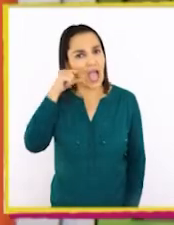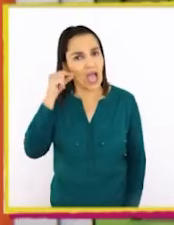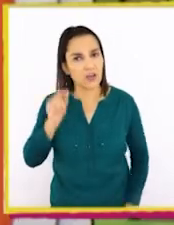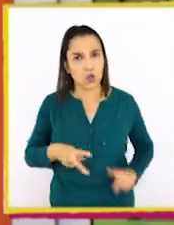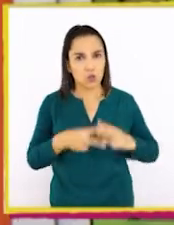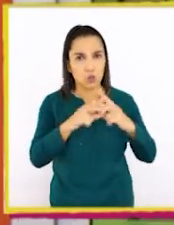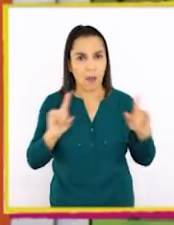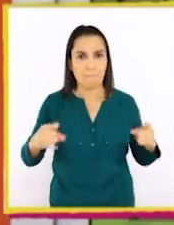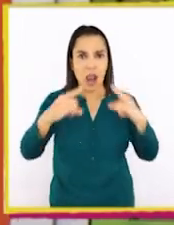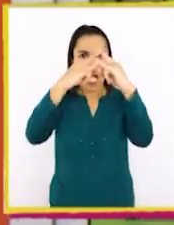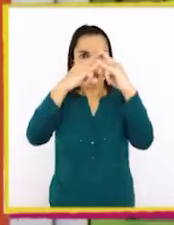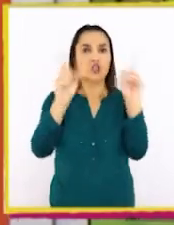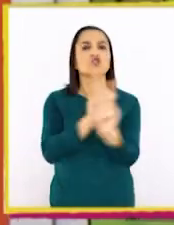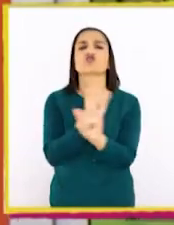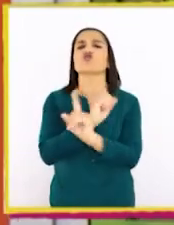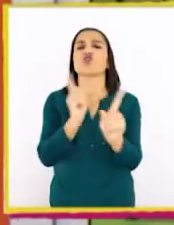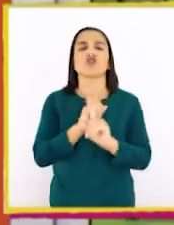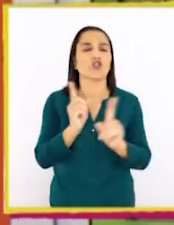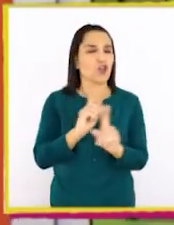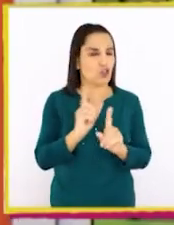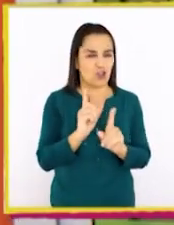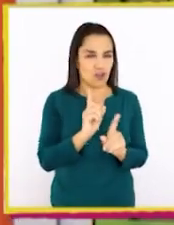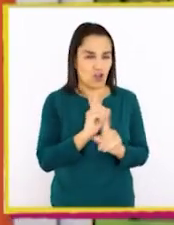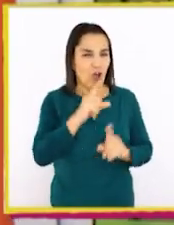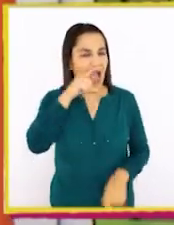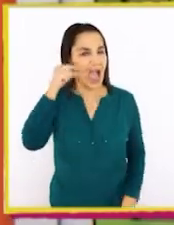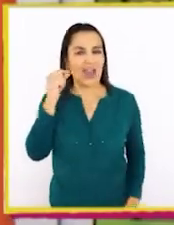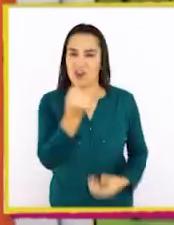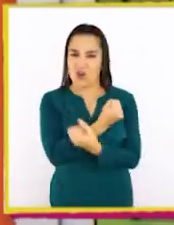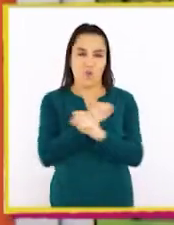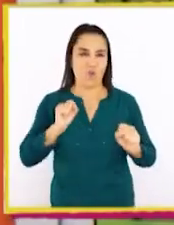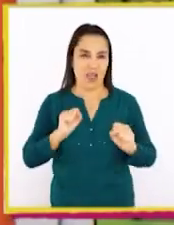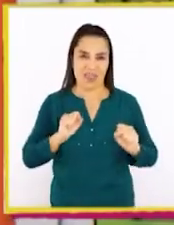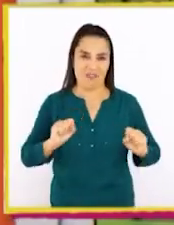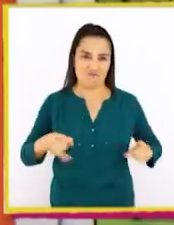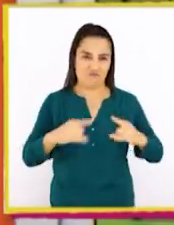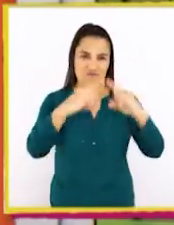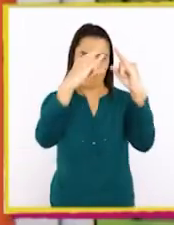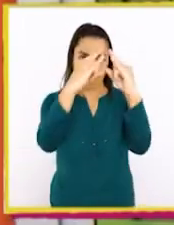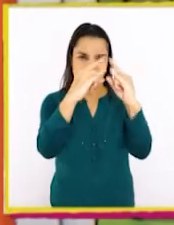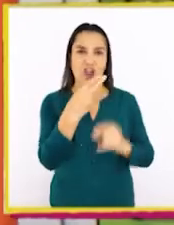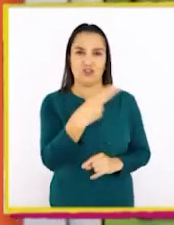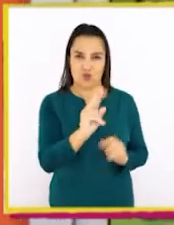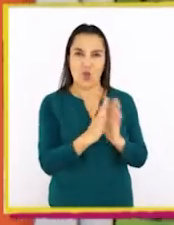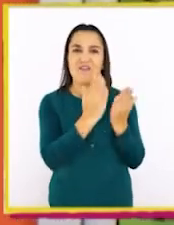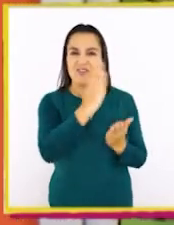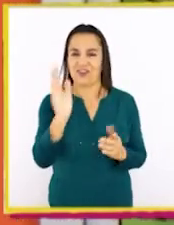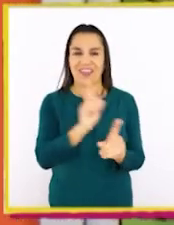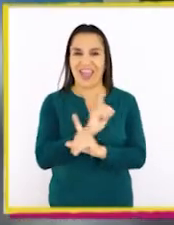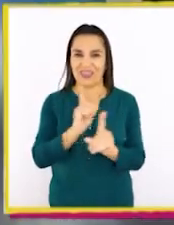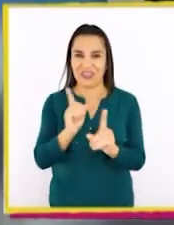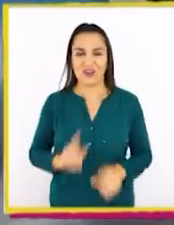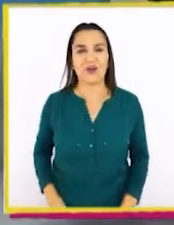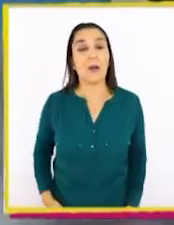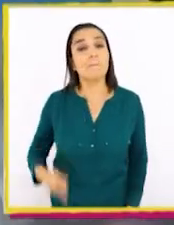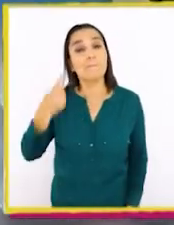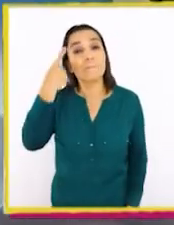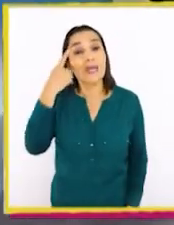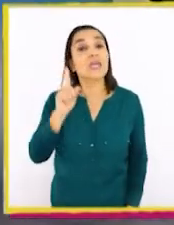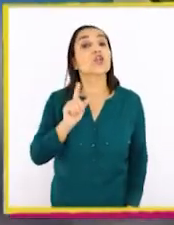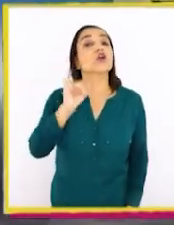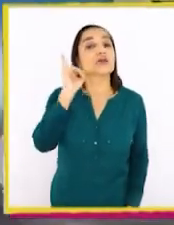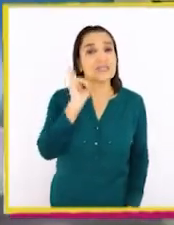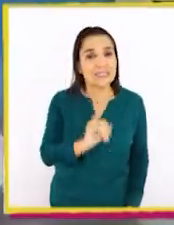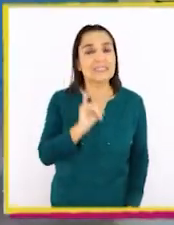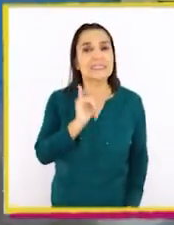construirá un palacio? No, no, no creo que Aref pueda construir un palacio para hacer su biblioteca. No. Pero sí